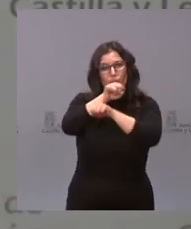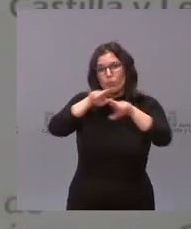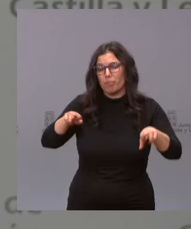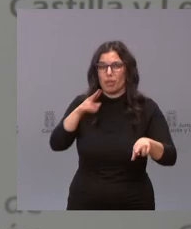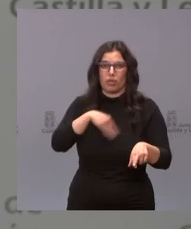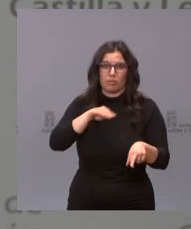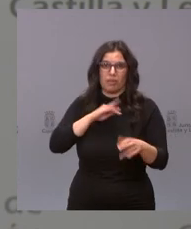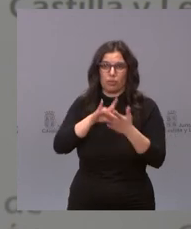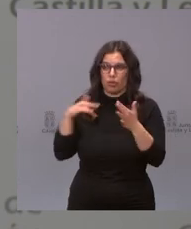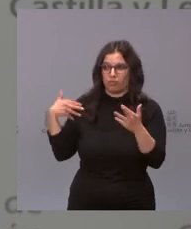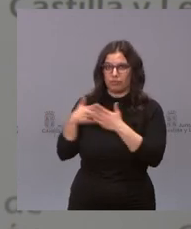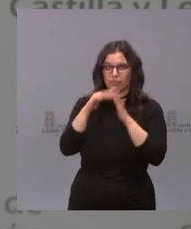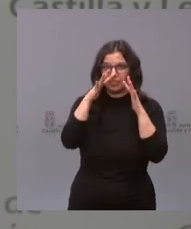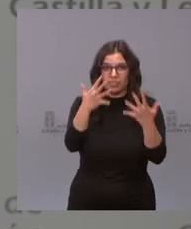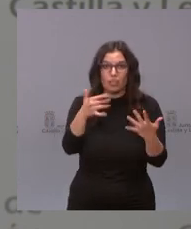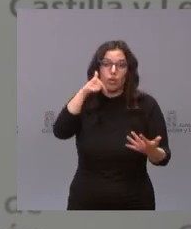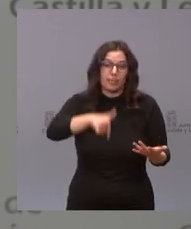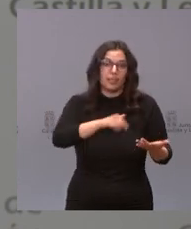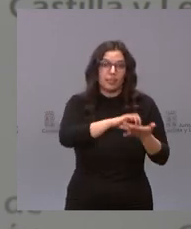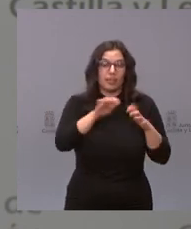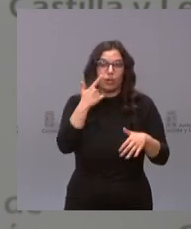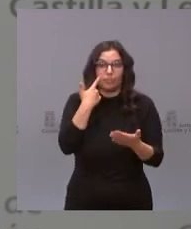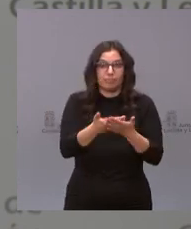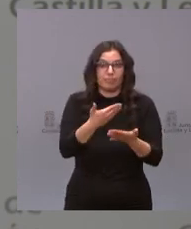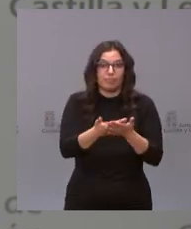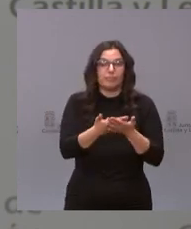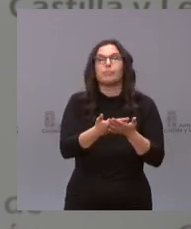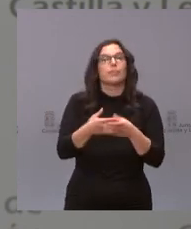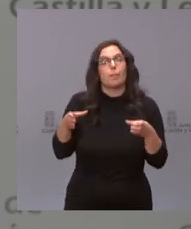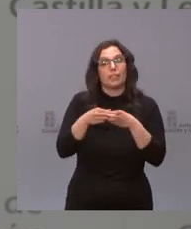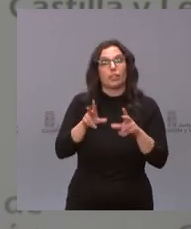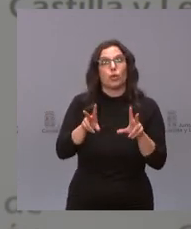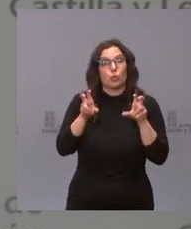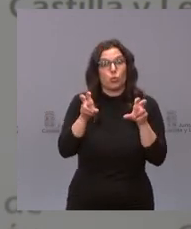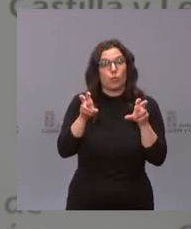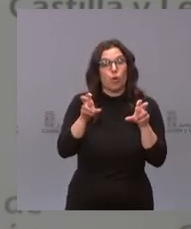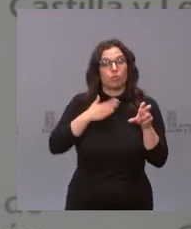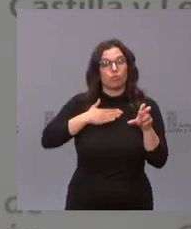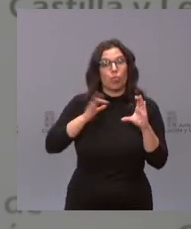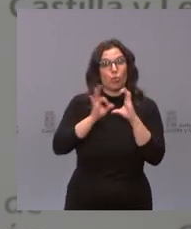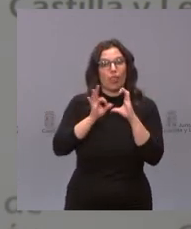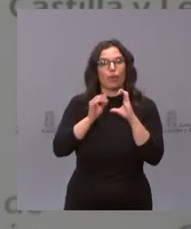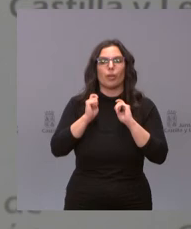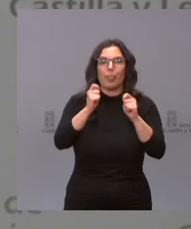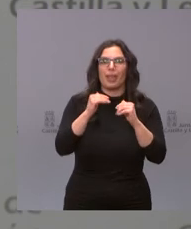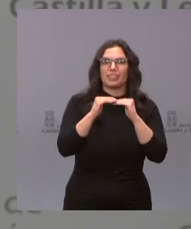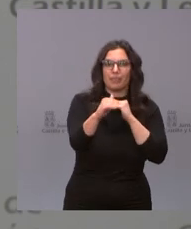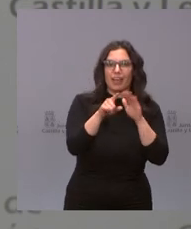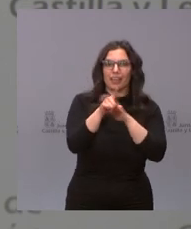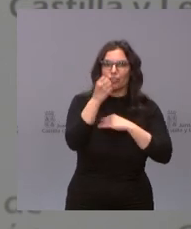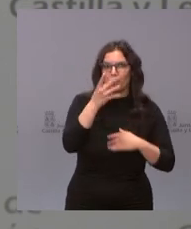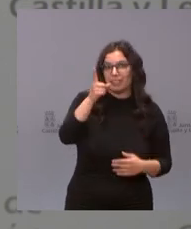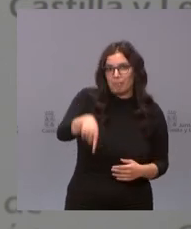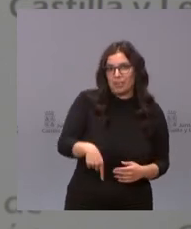últimos 10 años y de hecho pues en Castilla y León se ve que con un partido nuevo como Ciudadanos también hay estabilidad también en una buena gestión